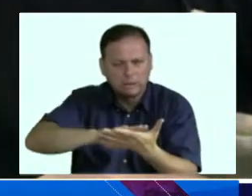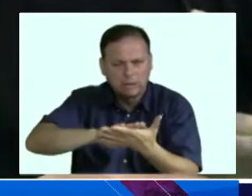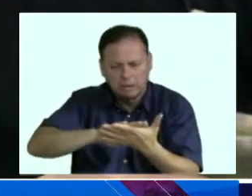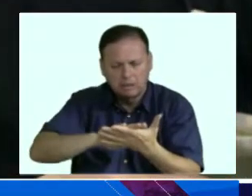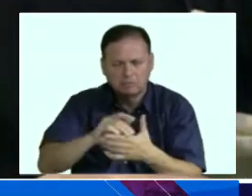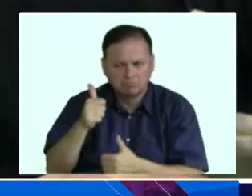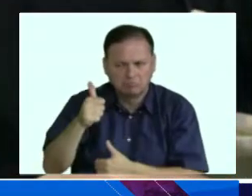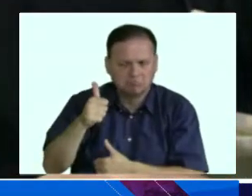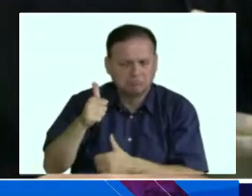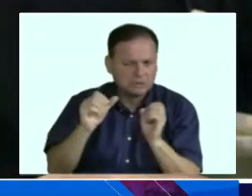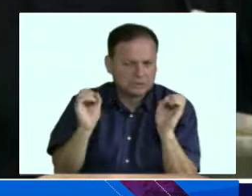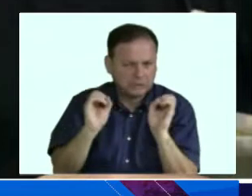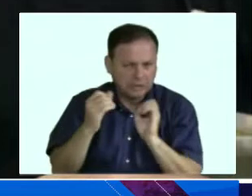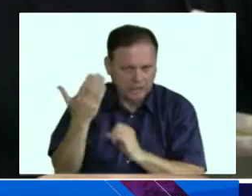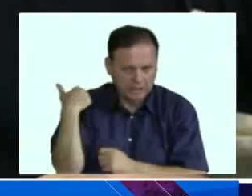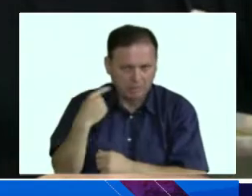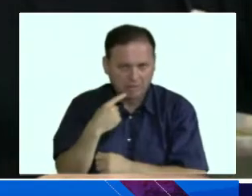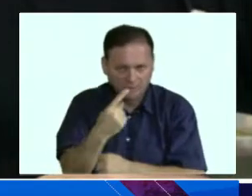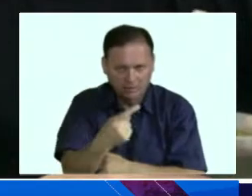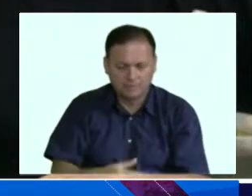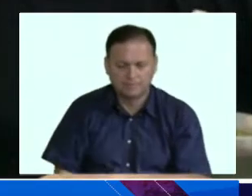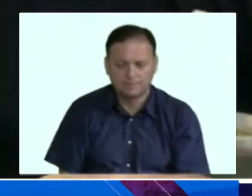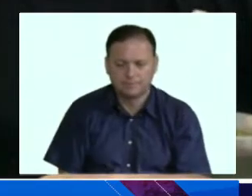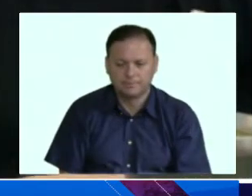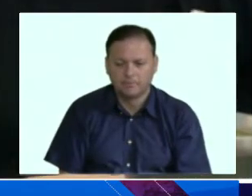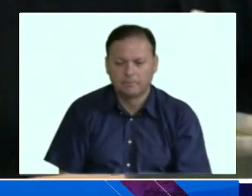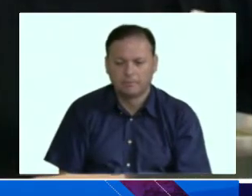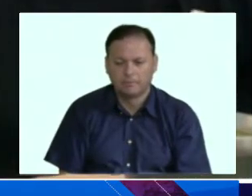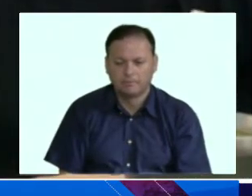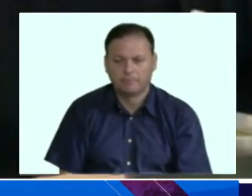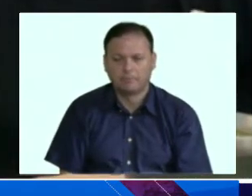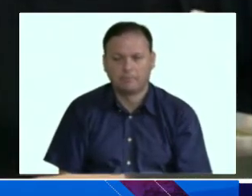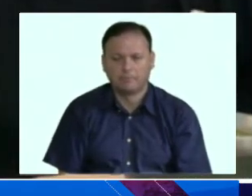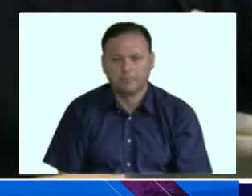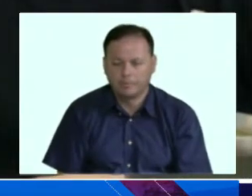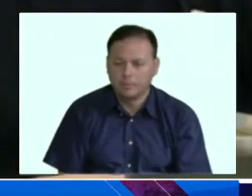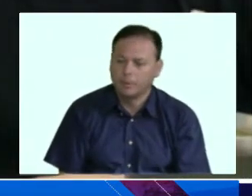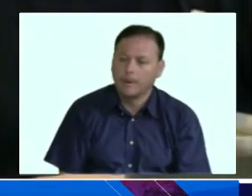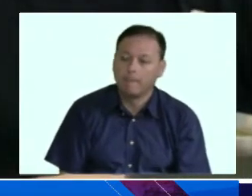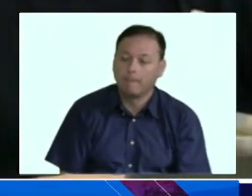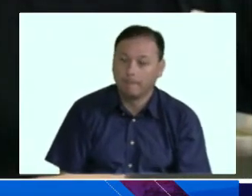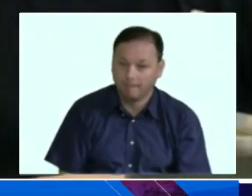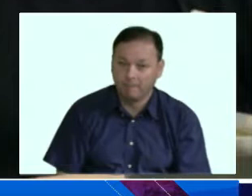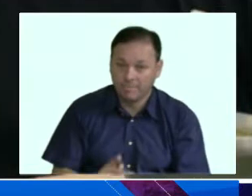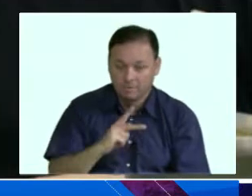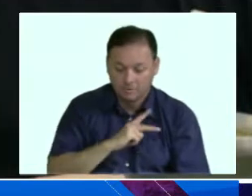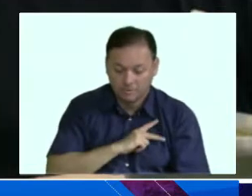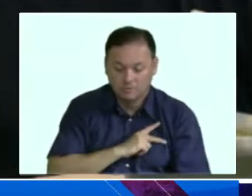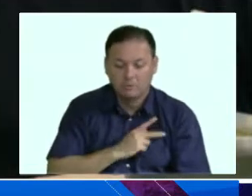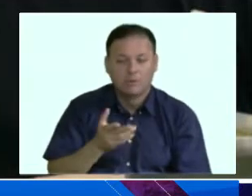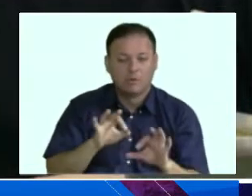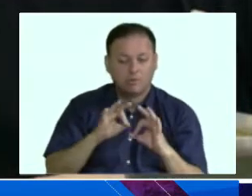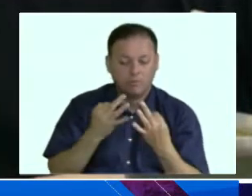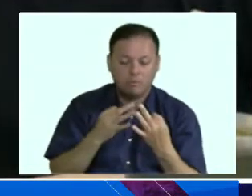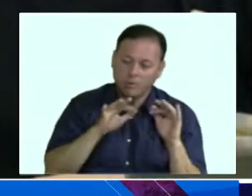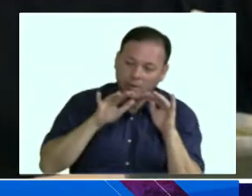viernes, lo estábamos comentando. Así que va a ser una actividad genial para toda la familia, intendente. En